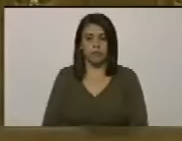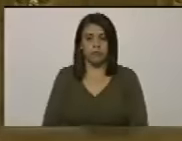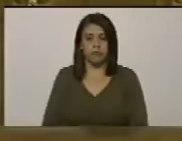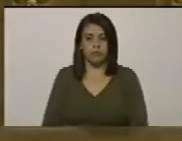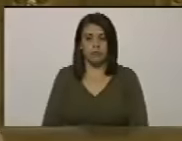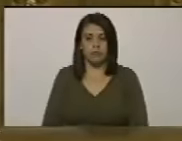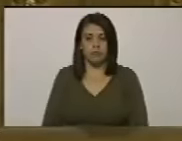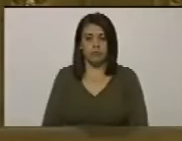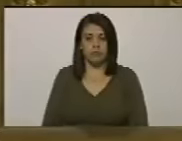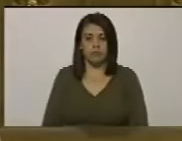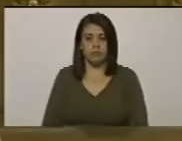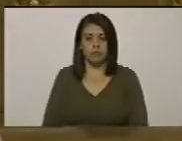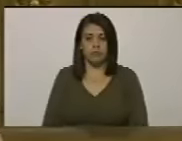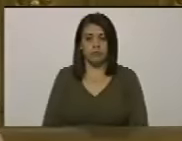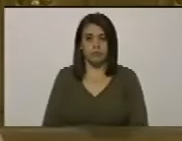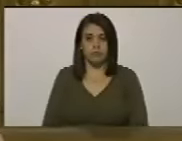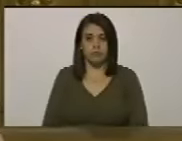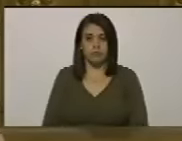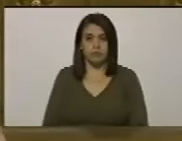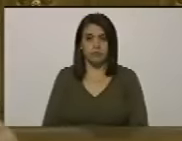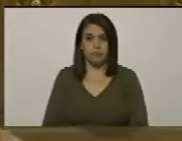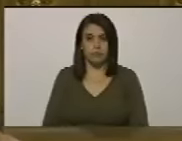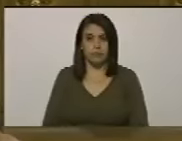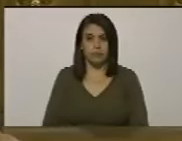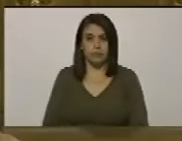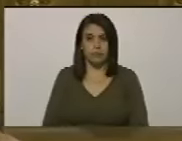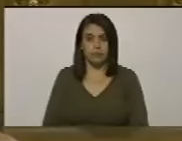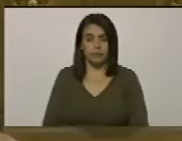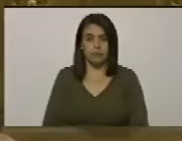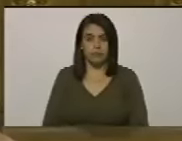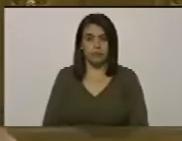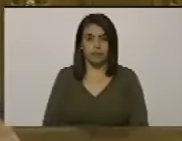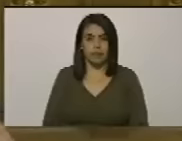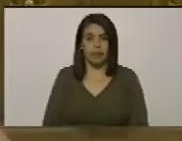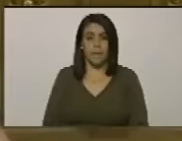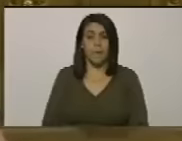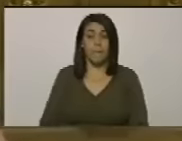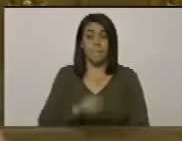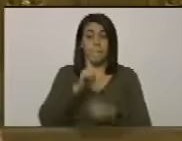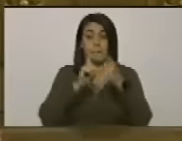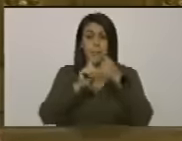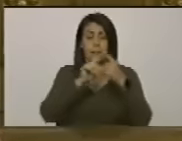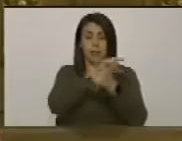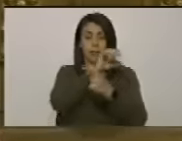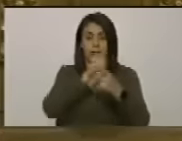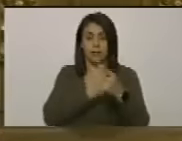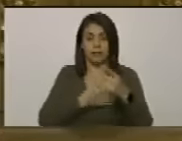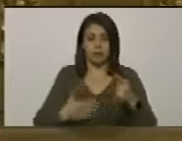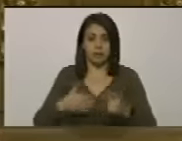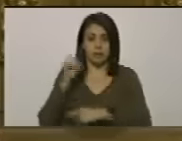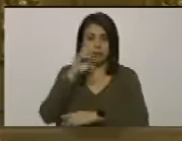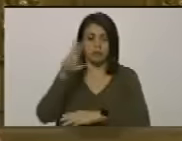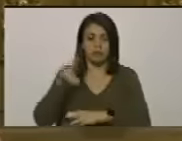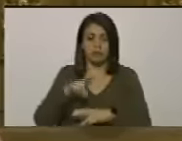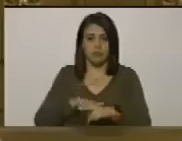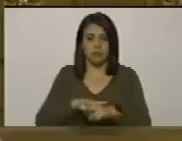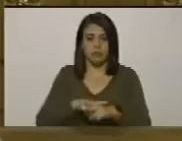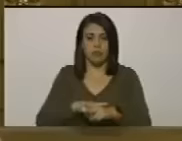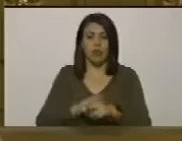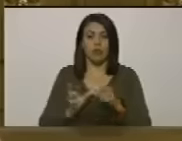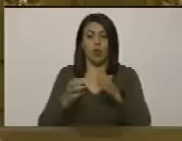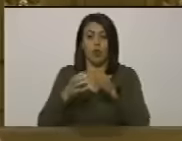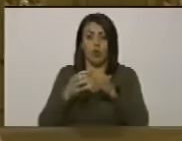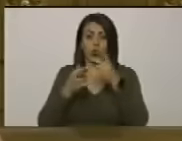aló aló ciudadano Pedro Infante primer vicepresidente de la asamblea nacional y demás